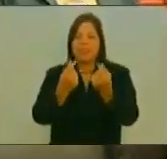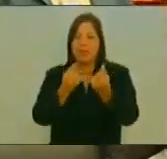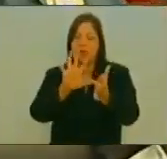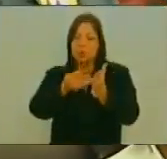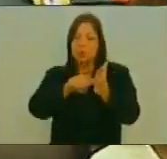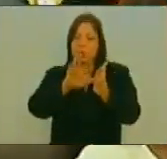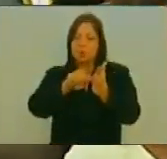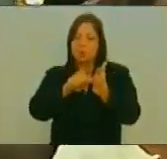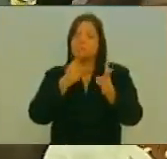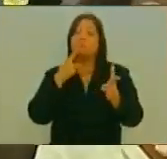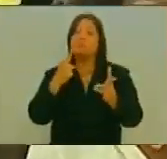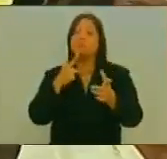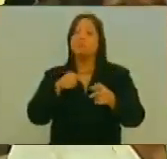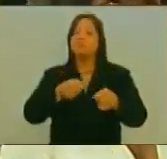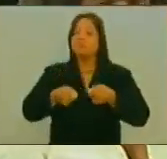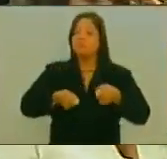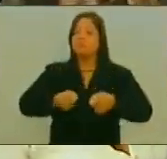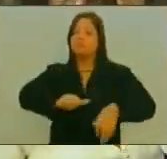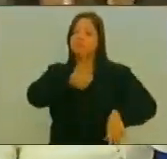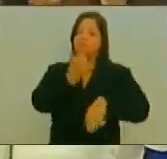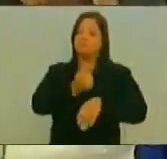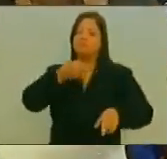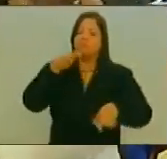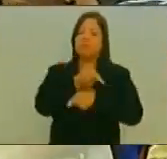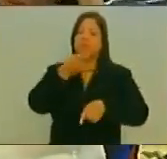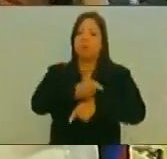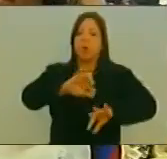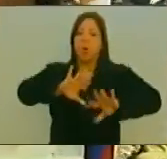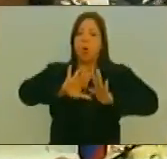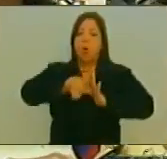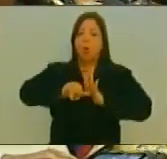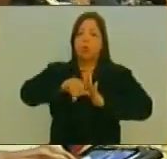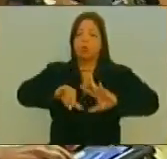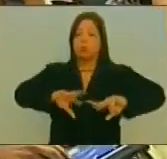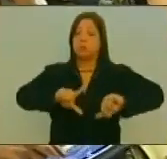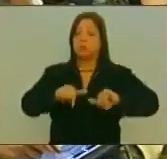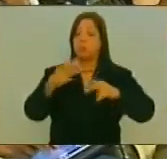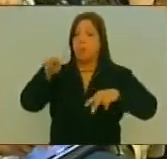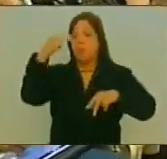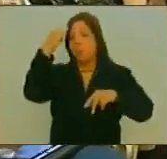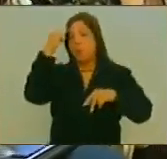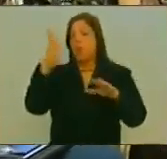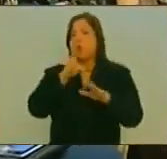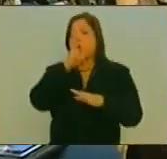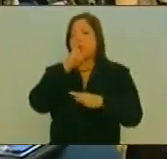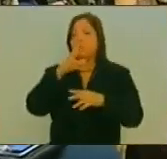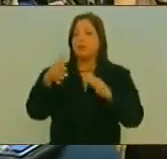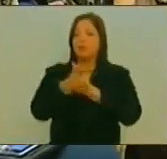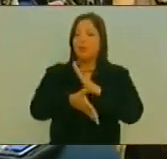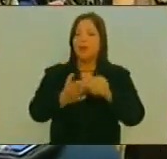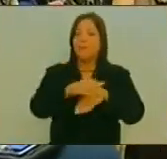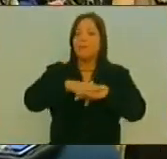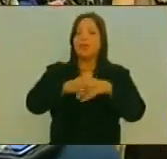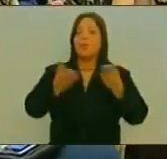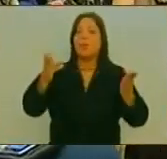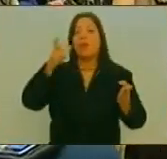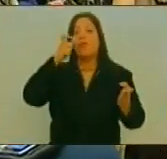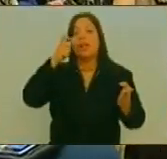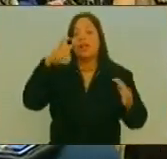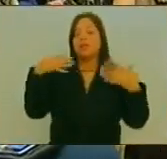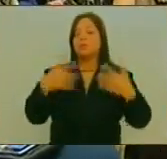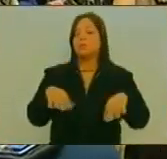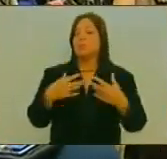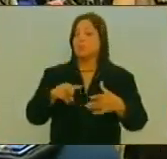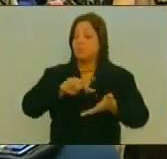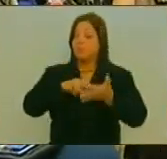De tráfico de influencias Y de corrupción corrosiva de la moral de este órgano En tal sentido